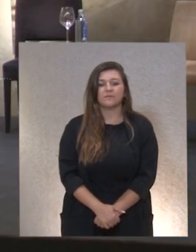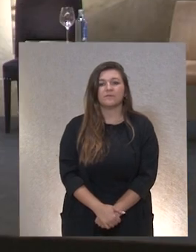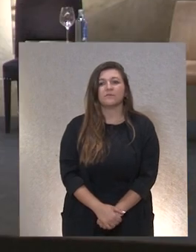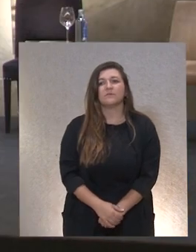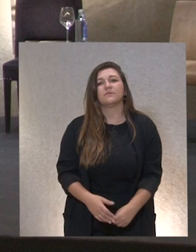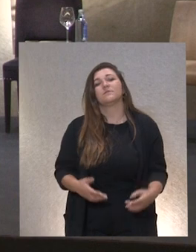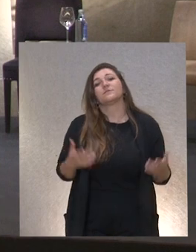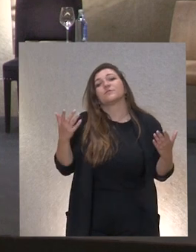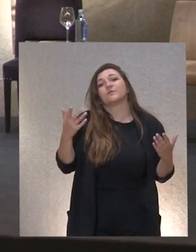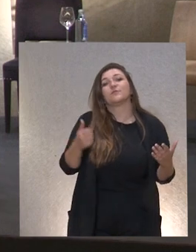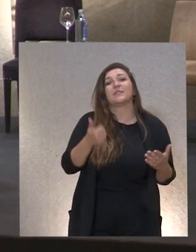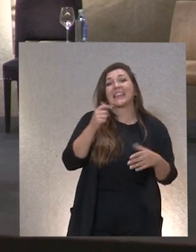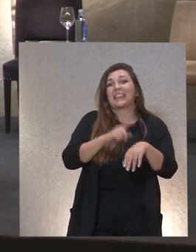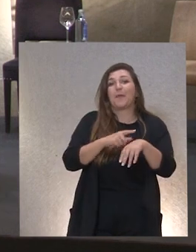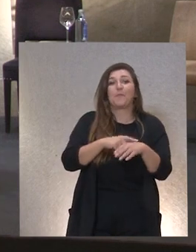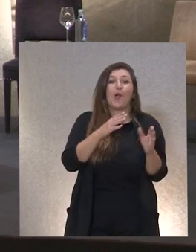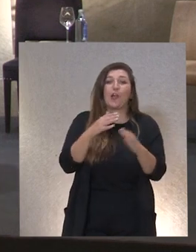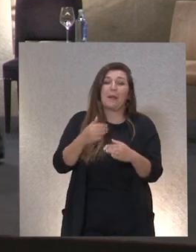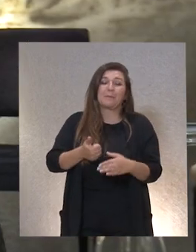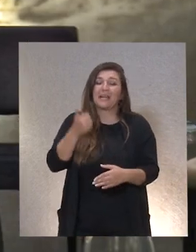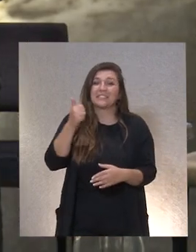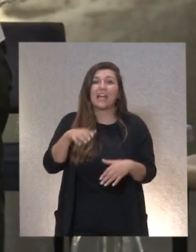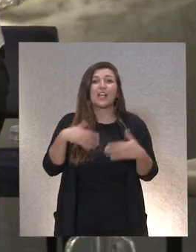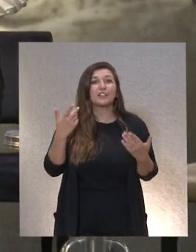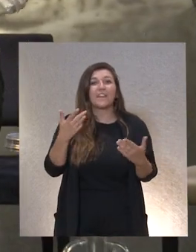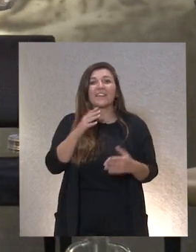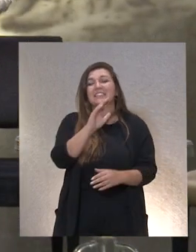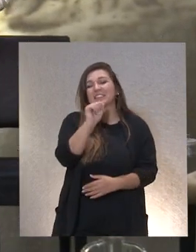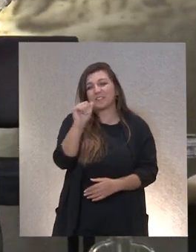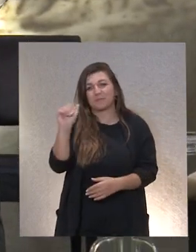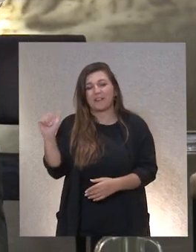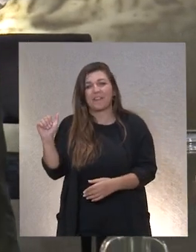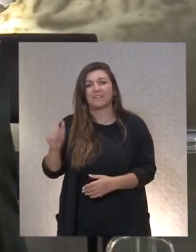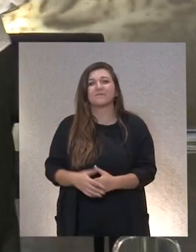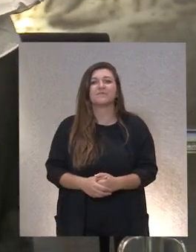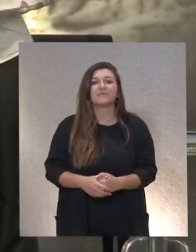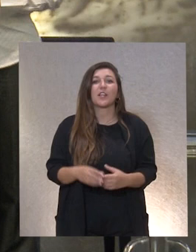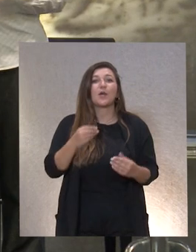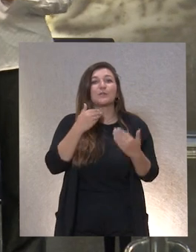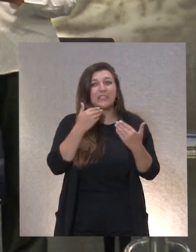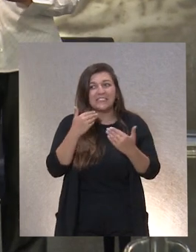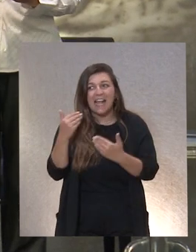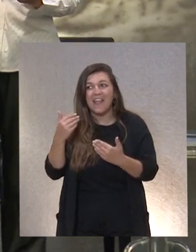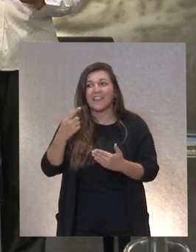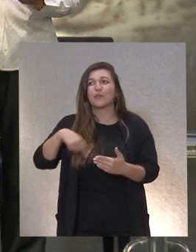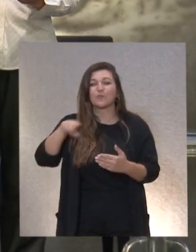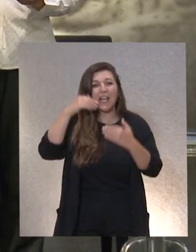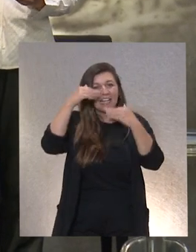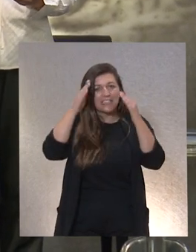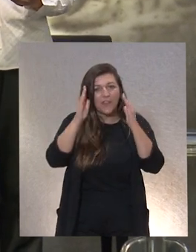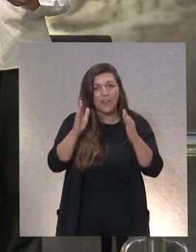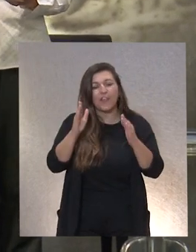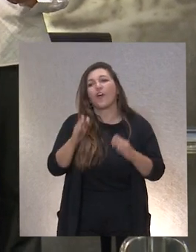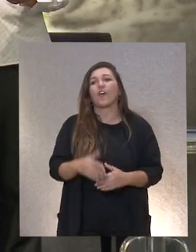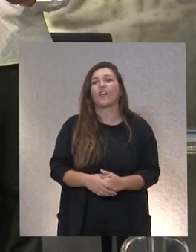ciertamente ya no queda tiempo para más así que vamos despidiéndonos muchas gracias por vuestra atención y por